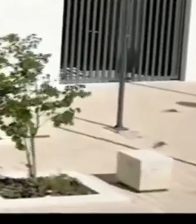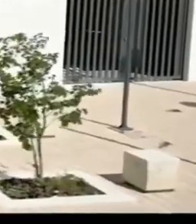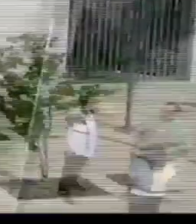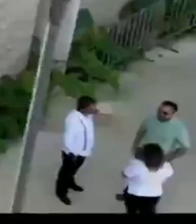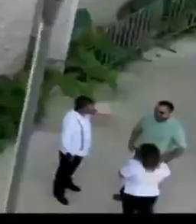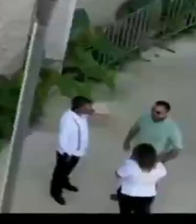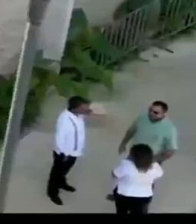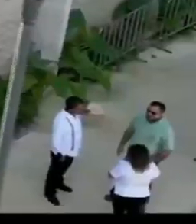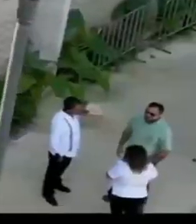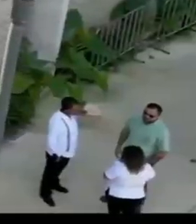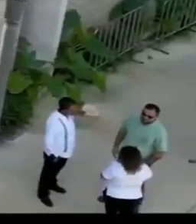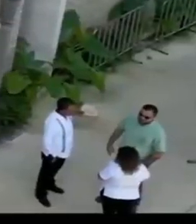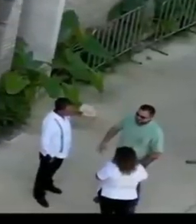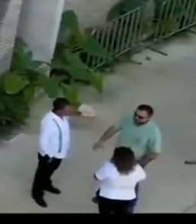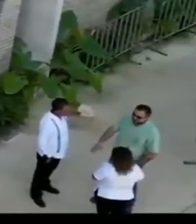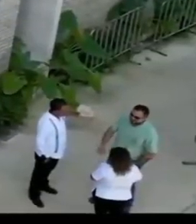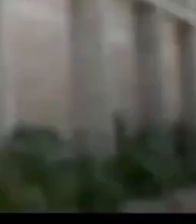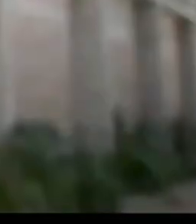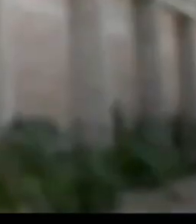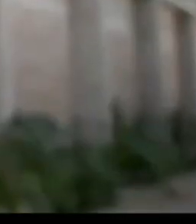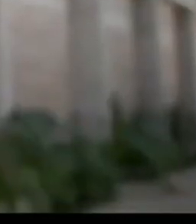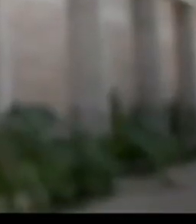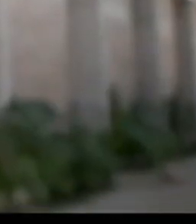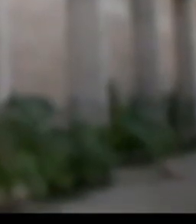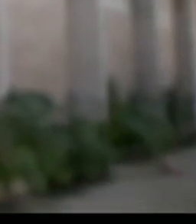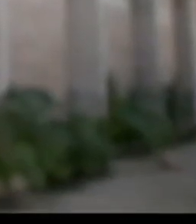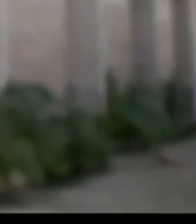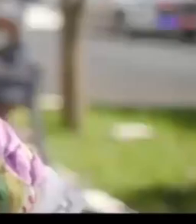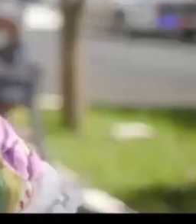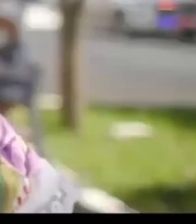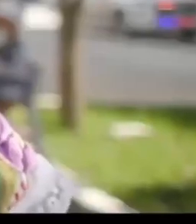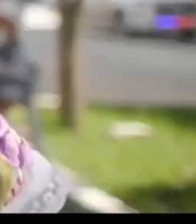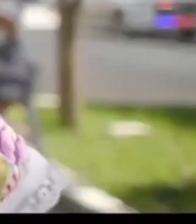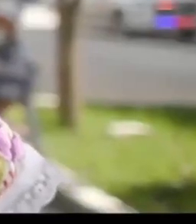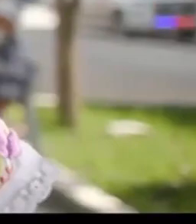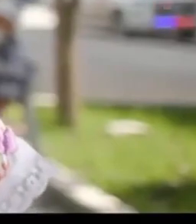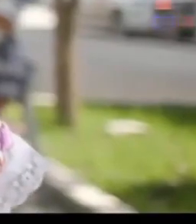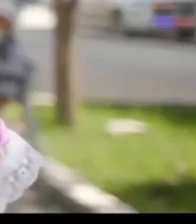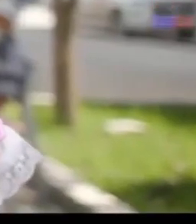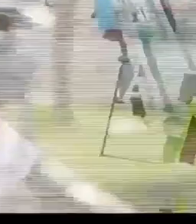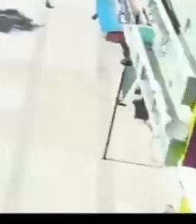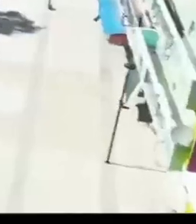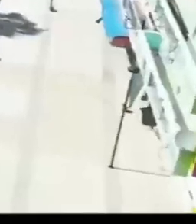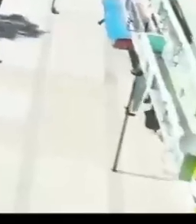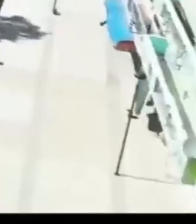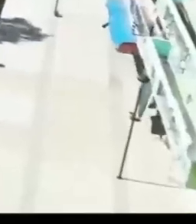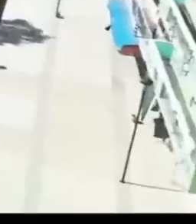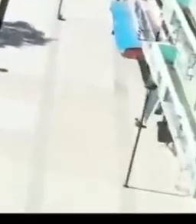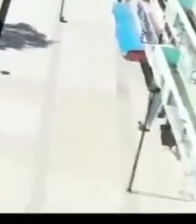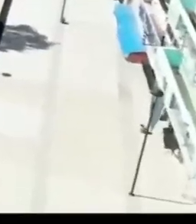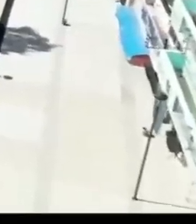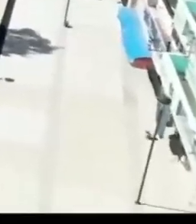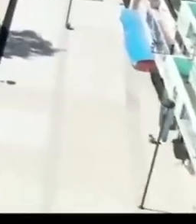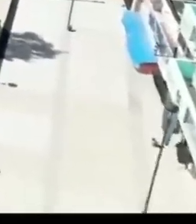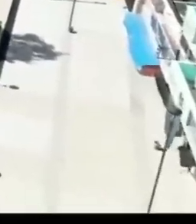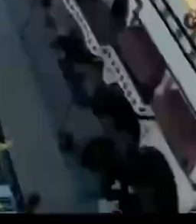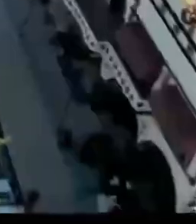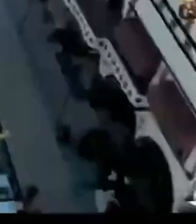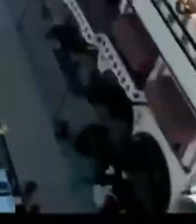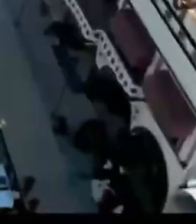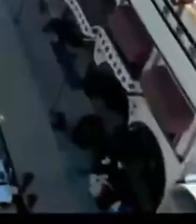Morelos, el levantamiento del auditorio en Colonia Centro, para actividades culturales, eventos y reuniones,